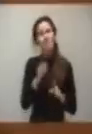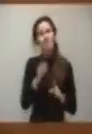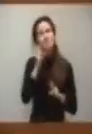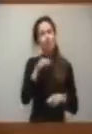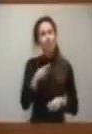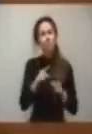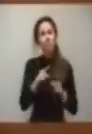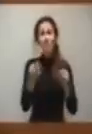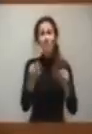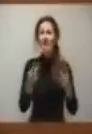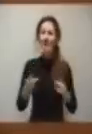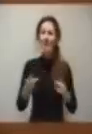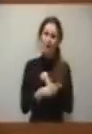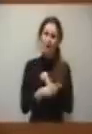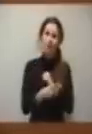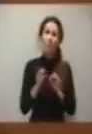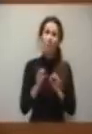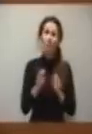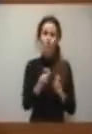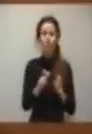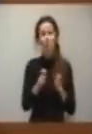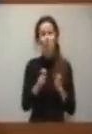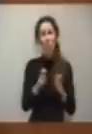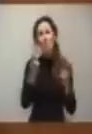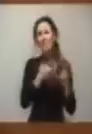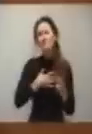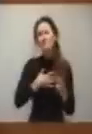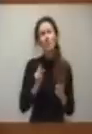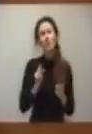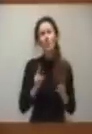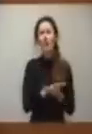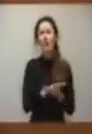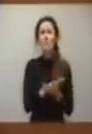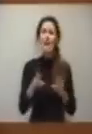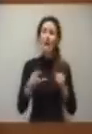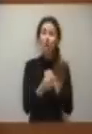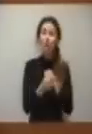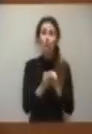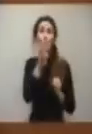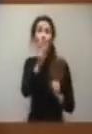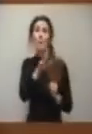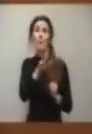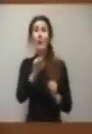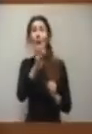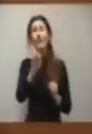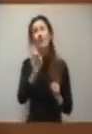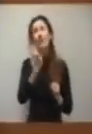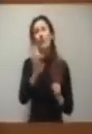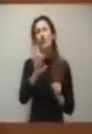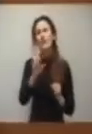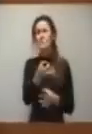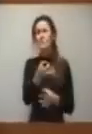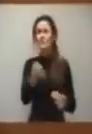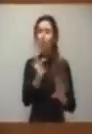tenemos que hacer un recorte del sector público. Pero no quiero hablar de recorte tampoco, no me parece que sea una palabra adecuada. Preferimos hablar, y hablaremos siempre, de